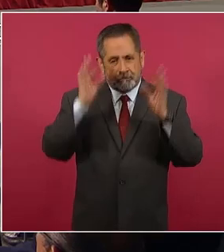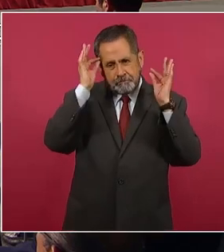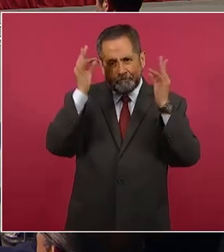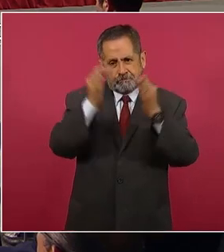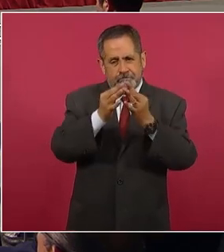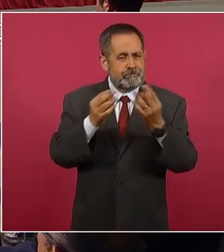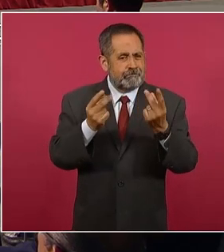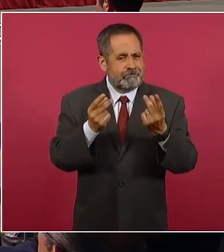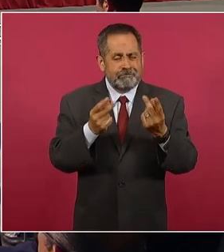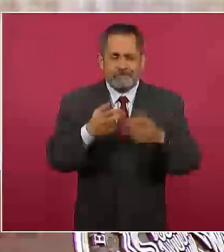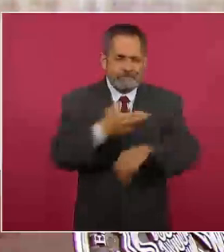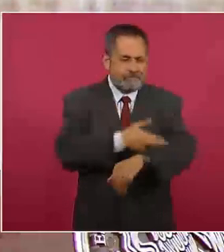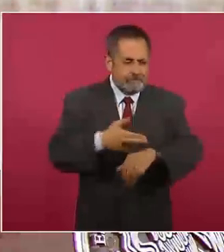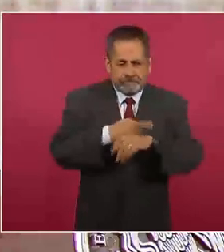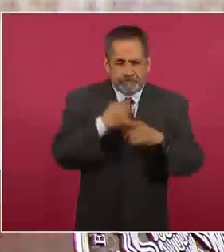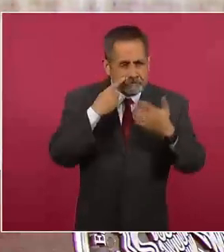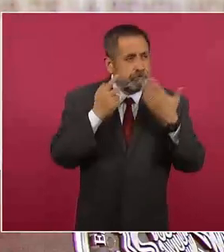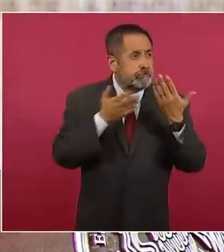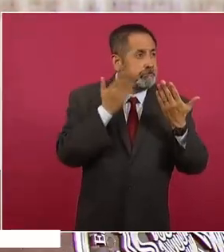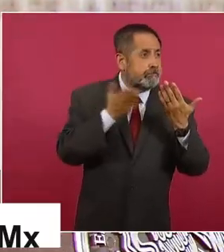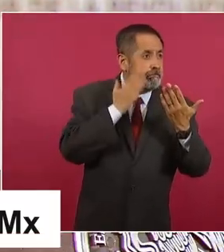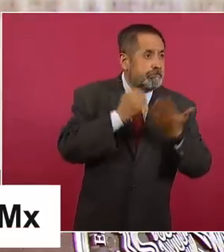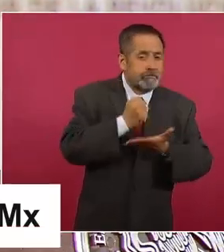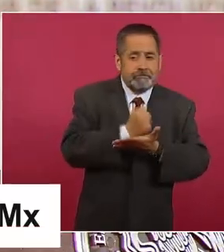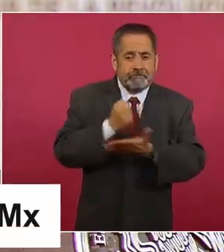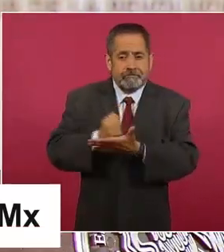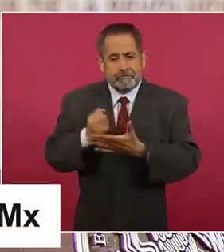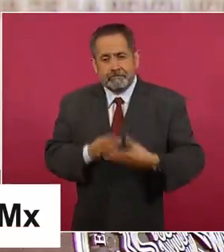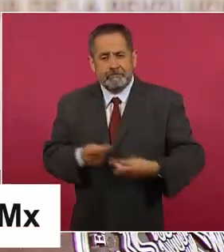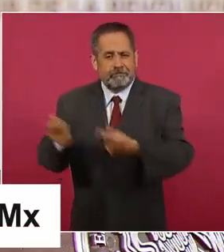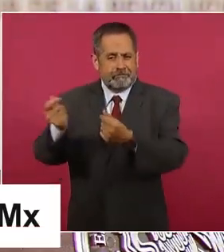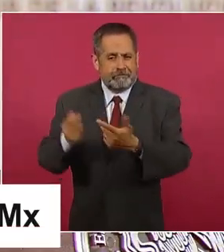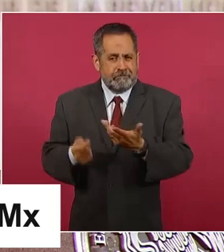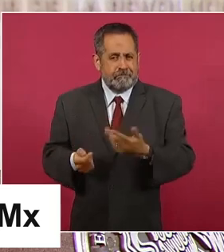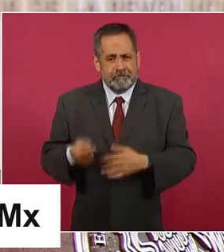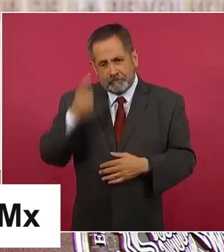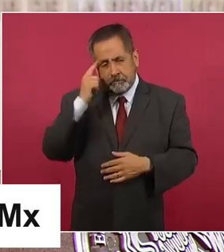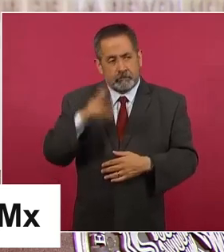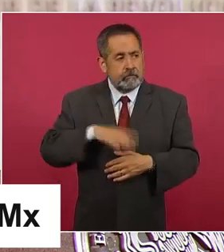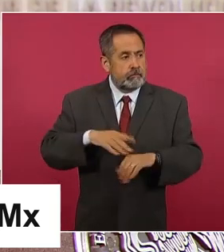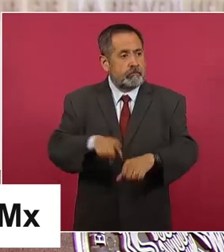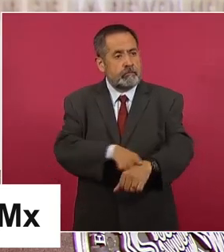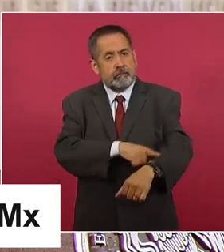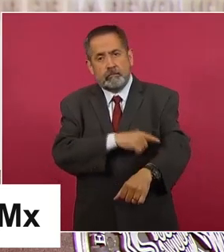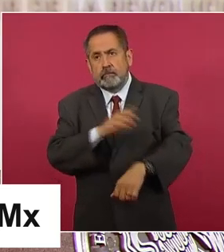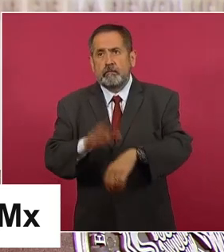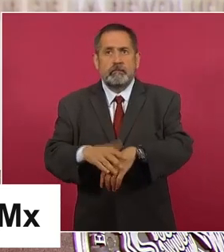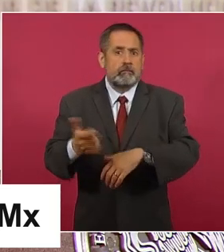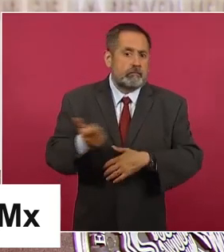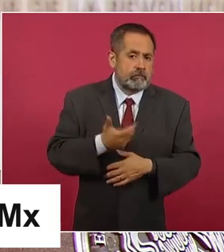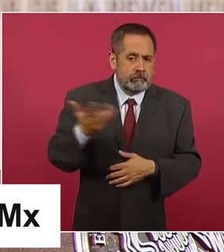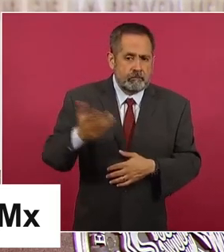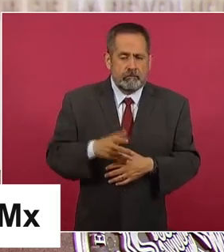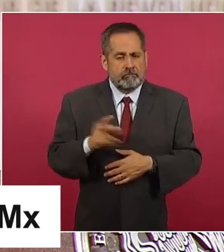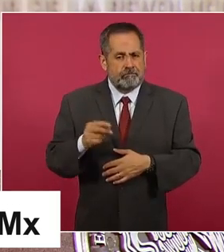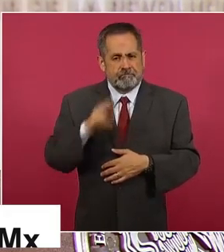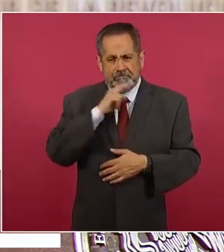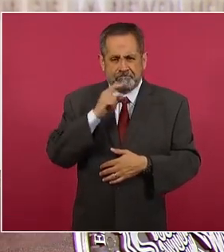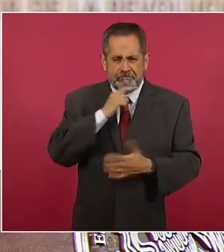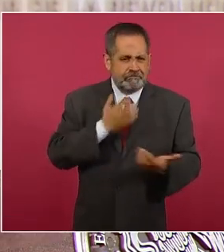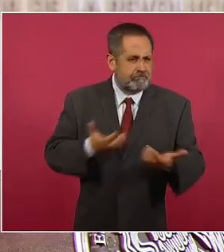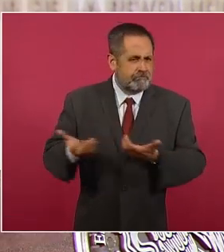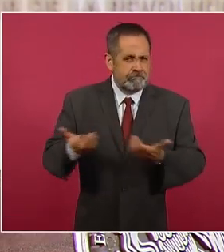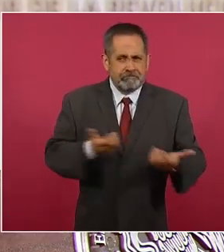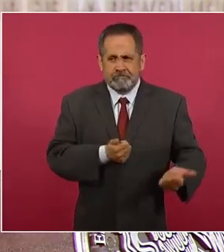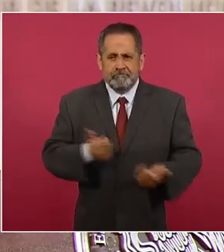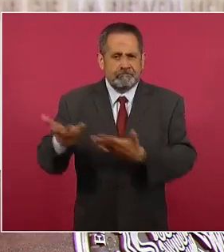Estamos enfocando también ahí. Son procesos que van a reducir los costos y el despacho ágil de carga en los